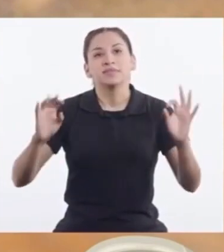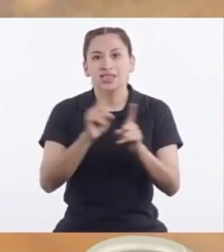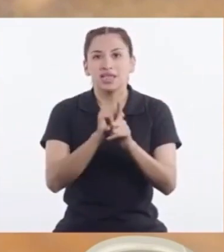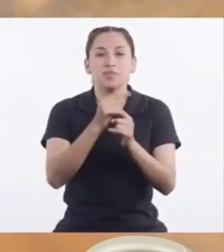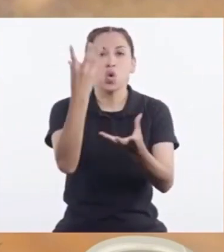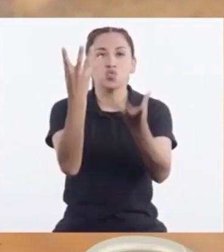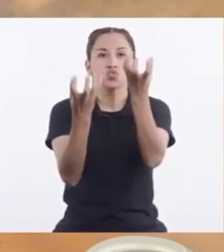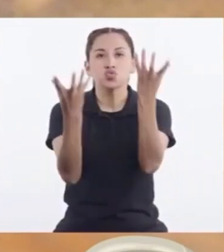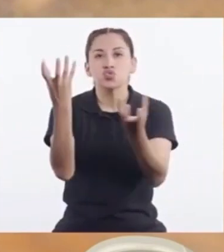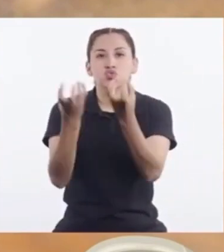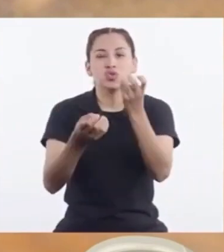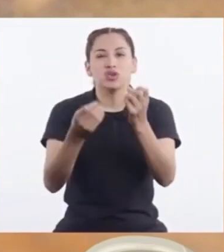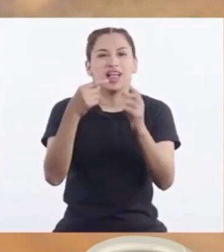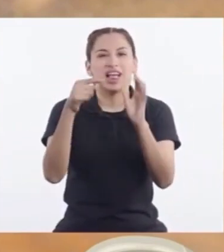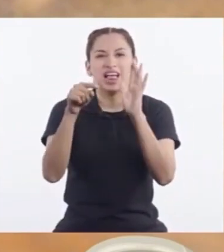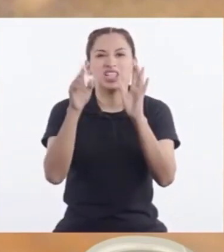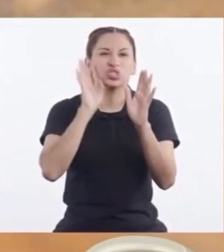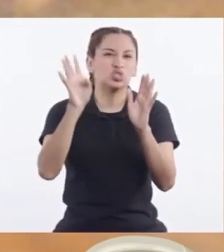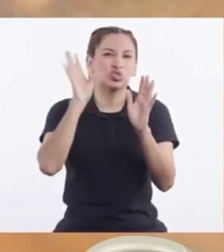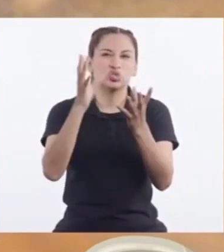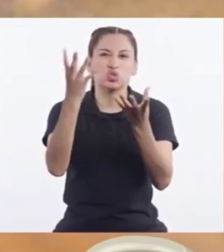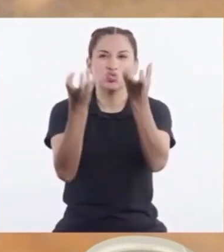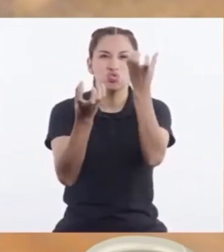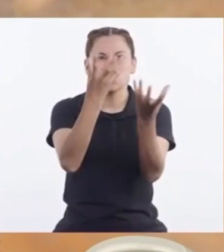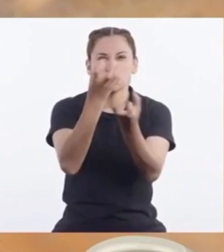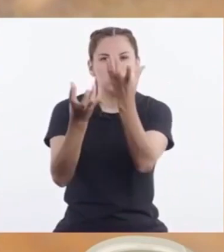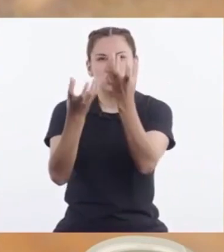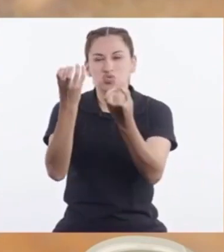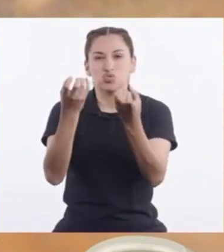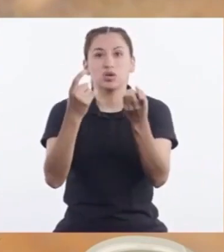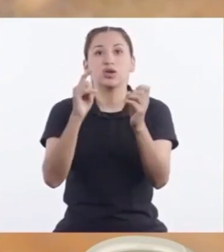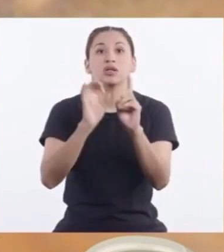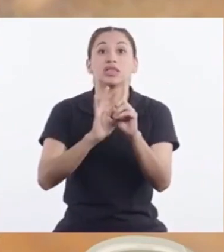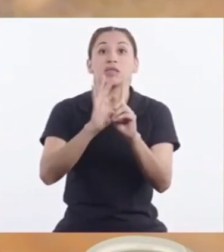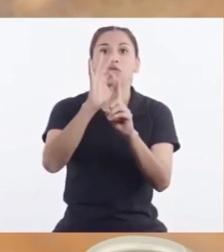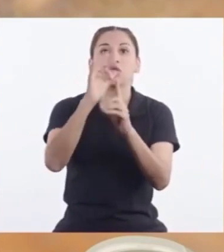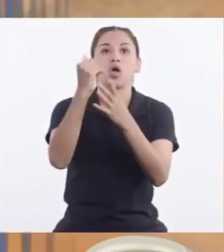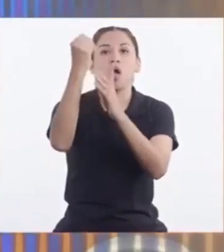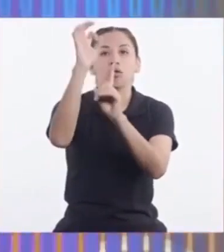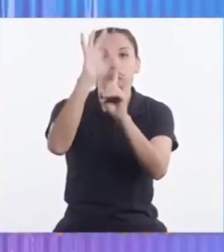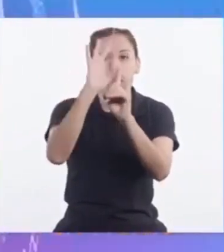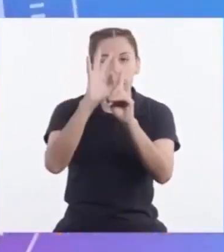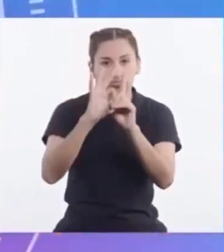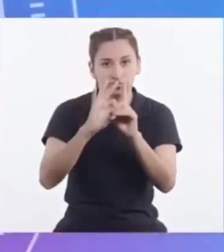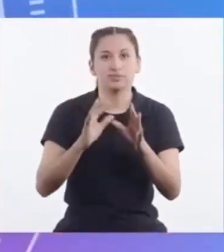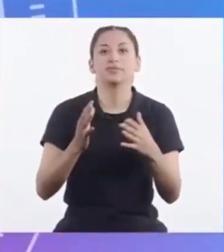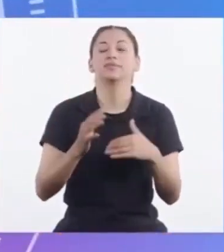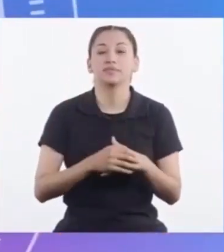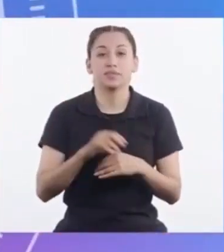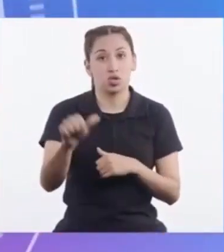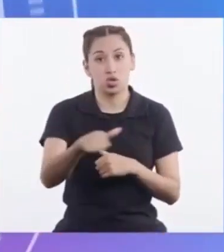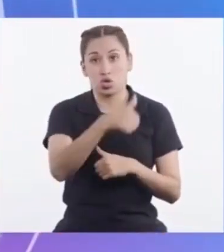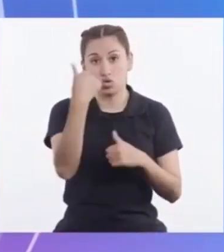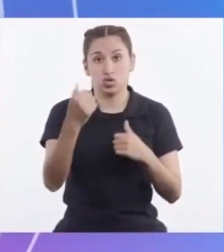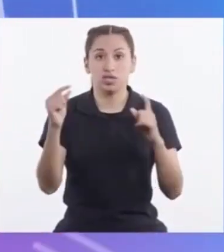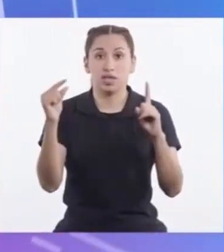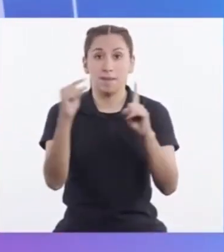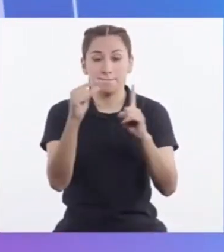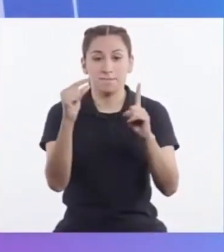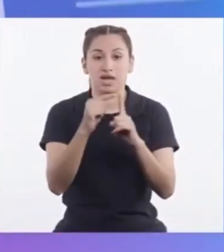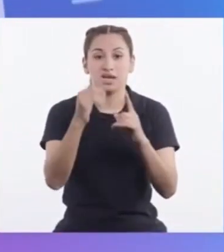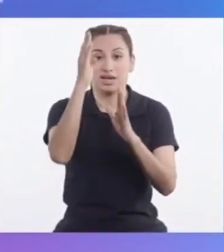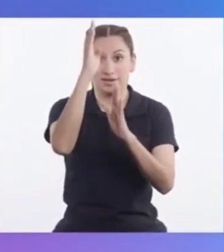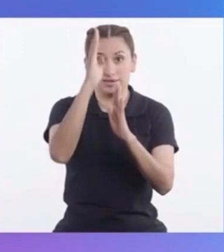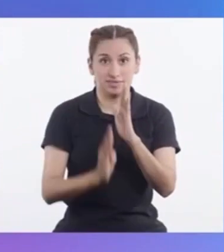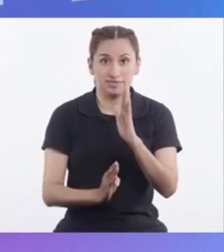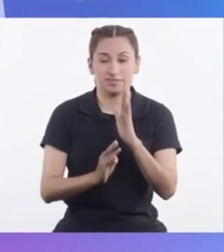Absorben el dióxido De carbono Y otros gases De efecto invernadero La siguiente palabra